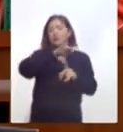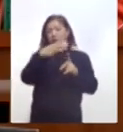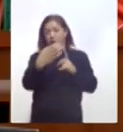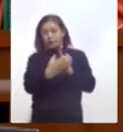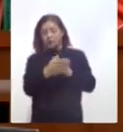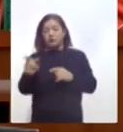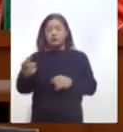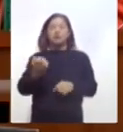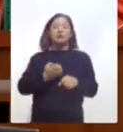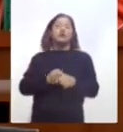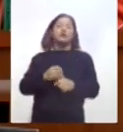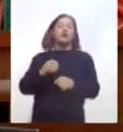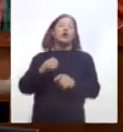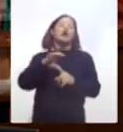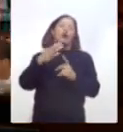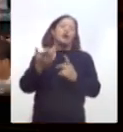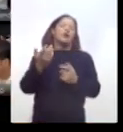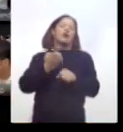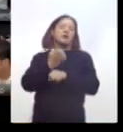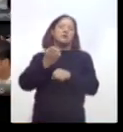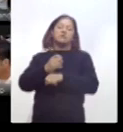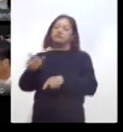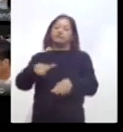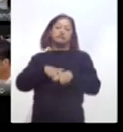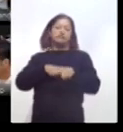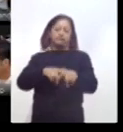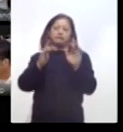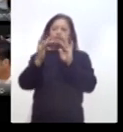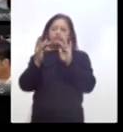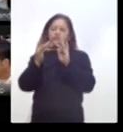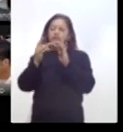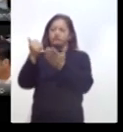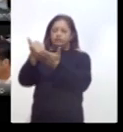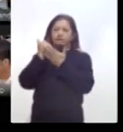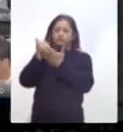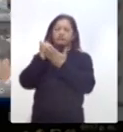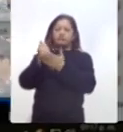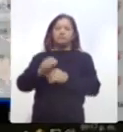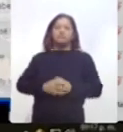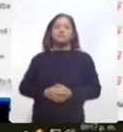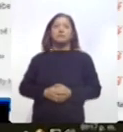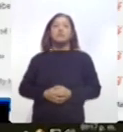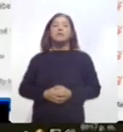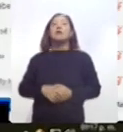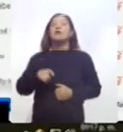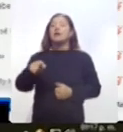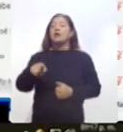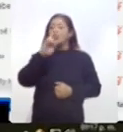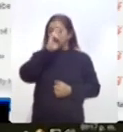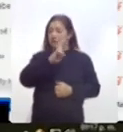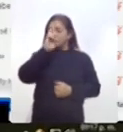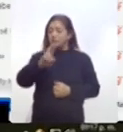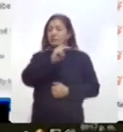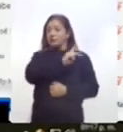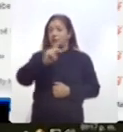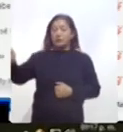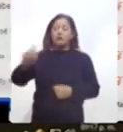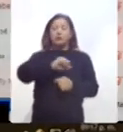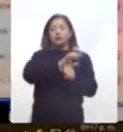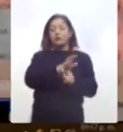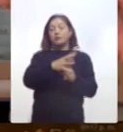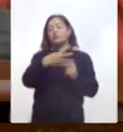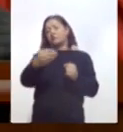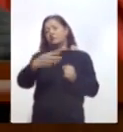continuaron sus actividades con el apoyo de las plataformas digitales a su alcance a fin de respetar los protocolos de contención y prevención del COVID